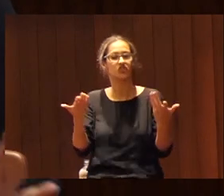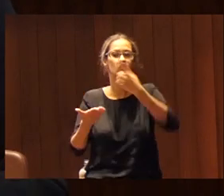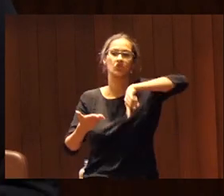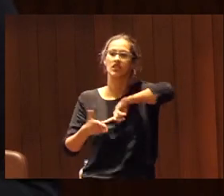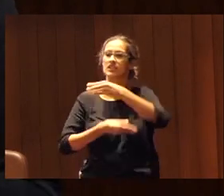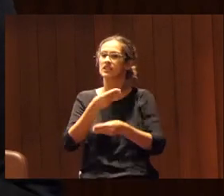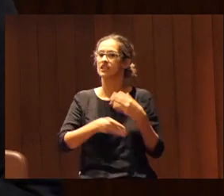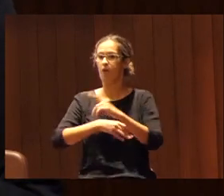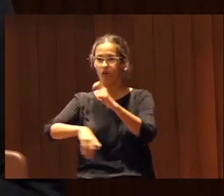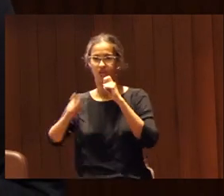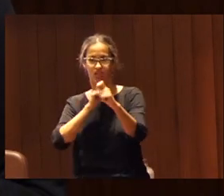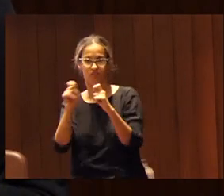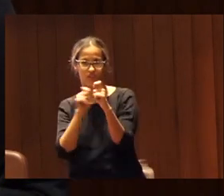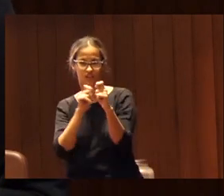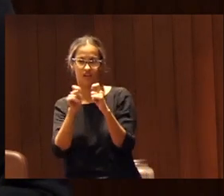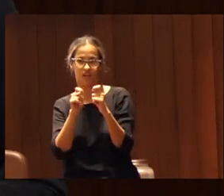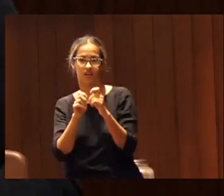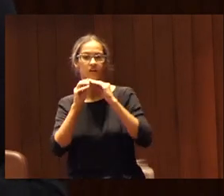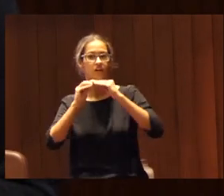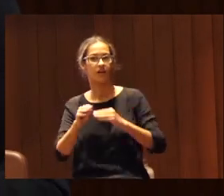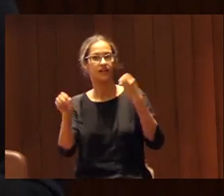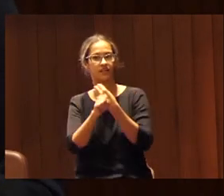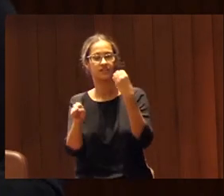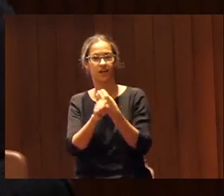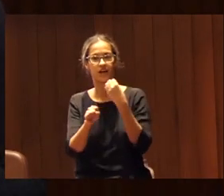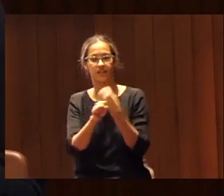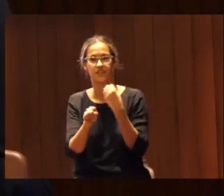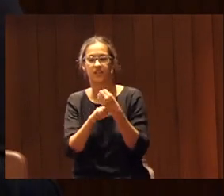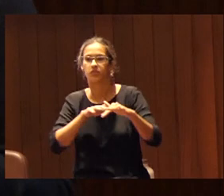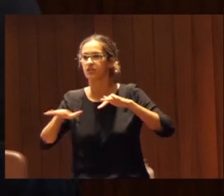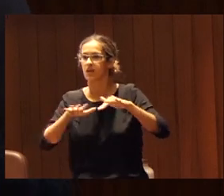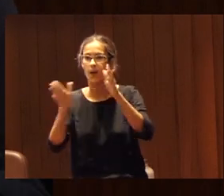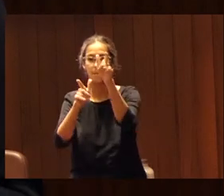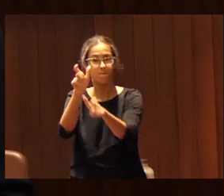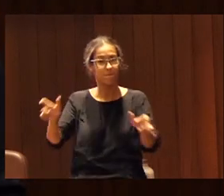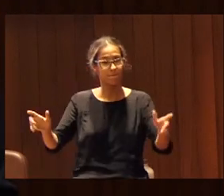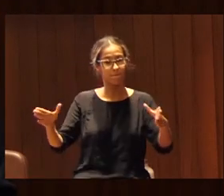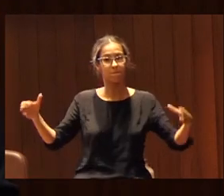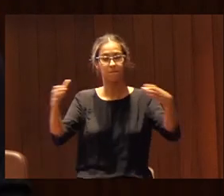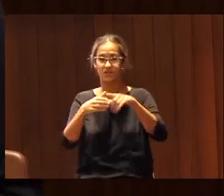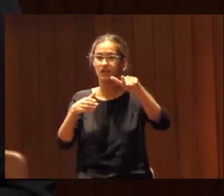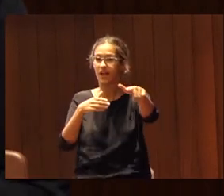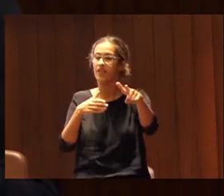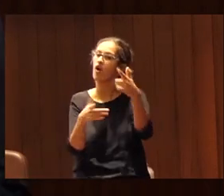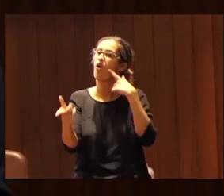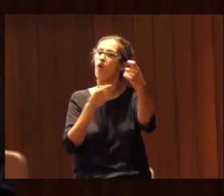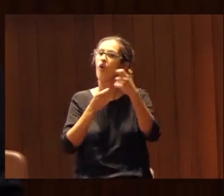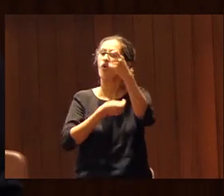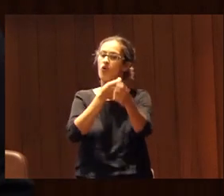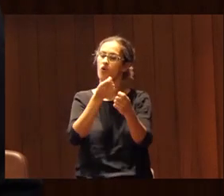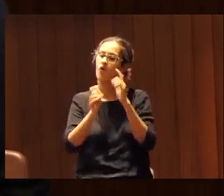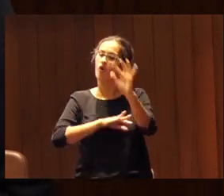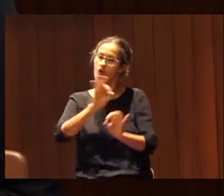hicimos un trabajo de dinámicas con las personas responsables de la coordinación del deporte escolar pasamos